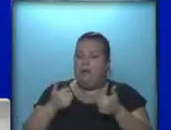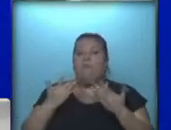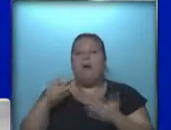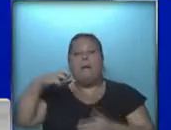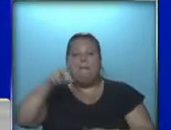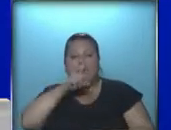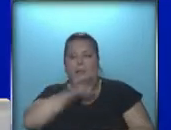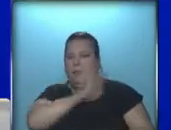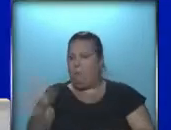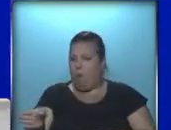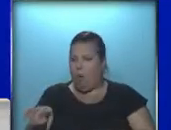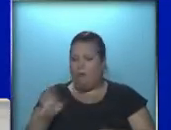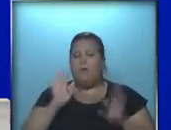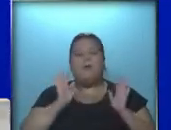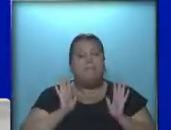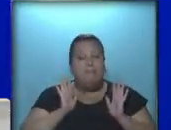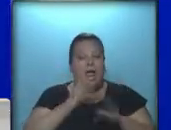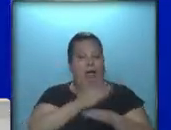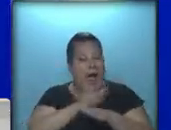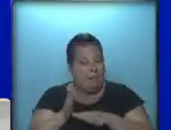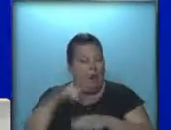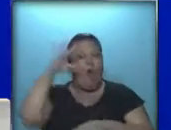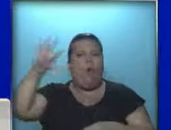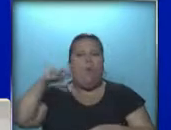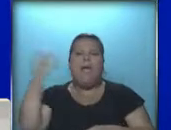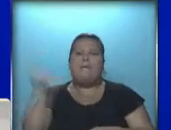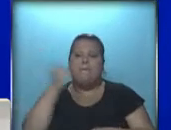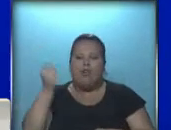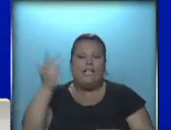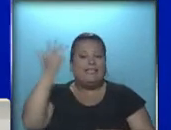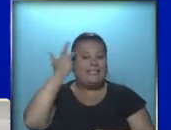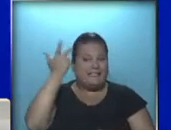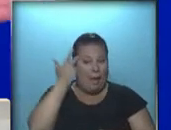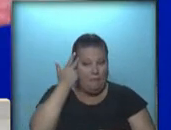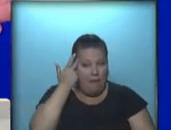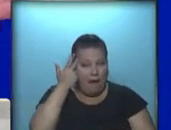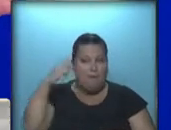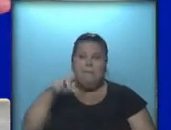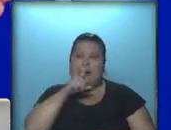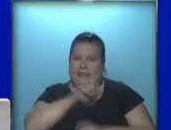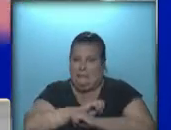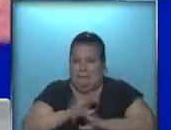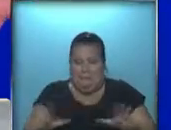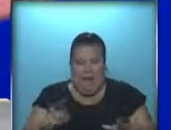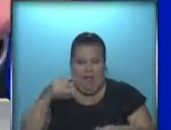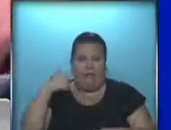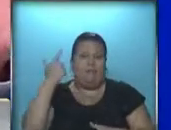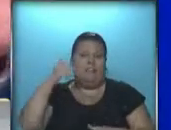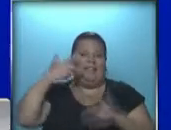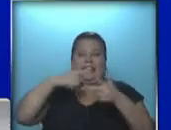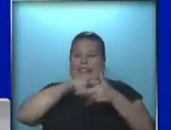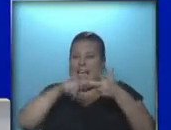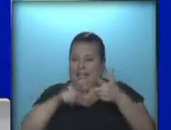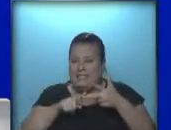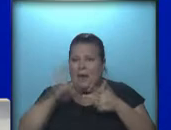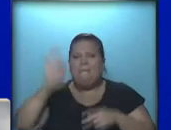el PT le ganó. Pero, por otra parte, en regiones tan importantes como en San Pablo, al PT le fue muy mal. Salió tercero